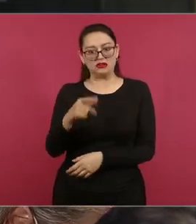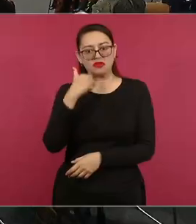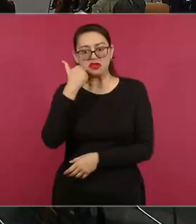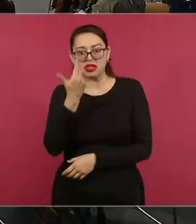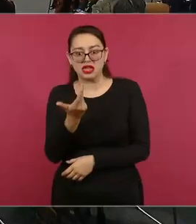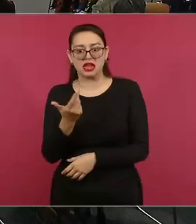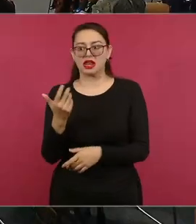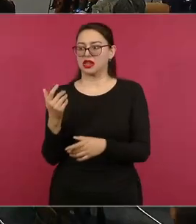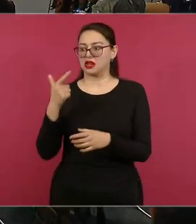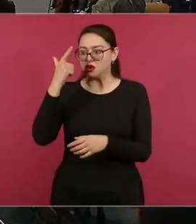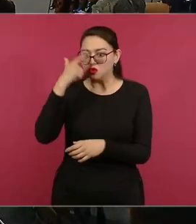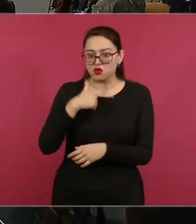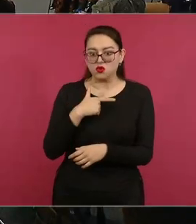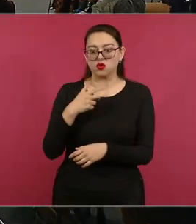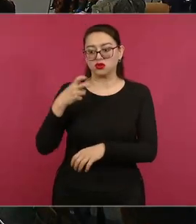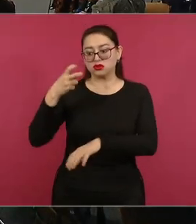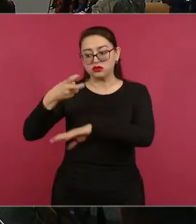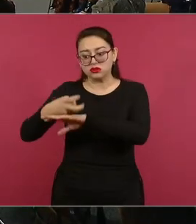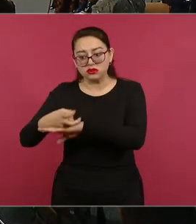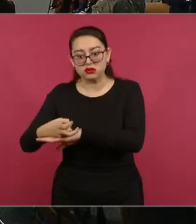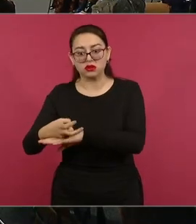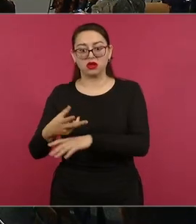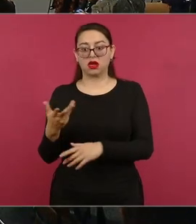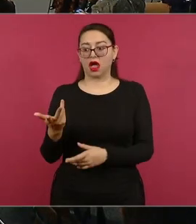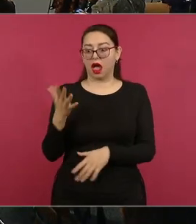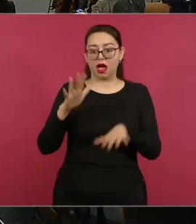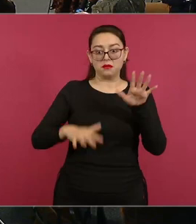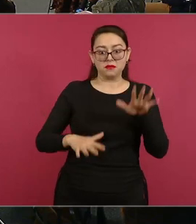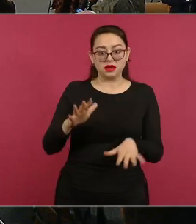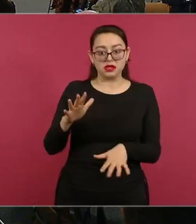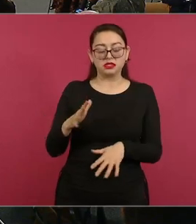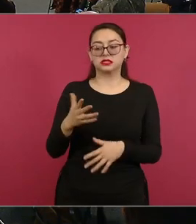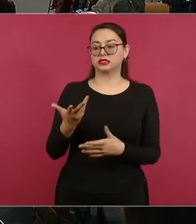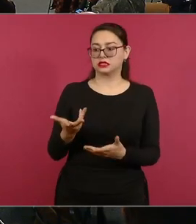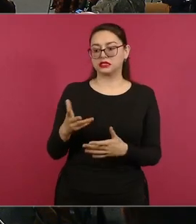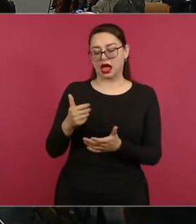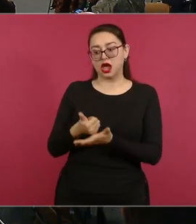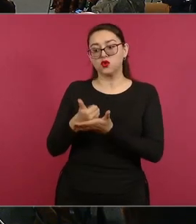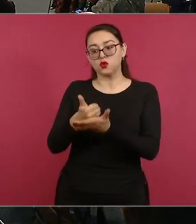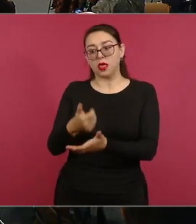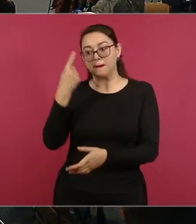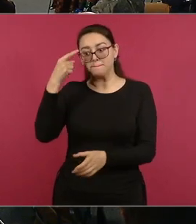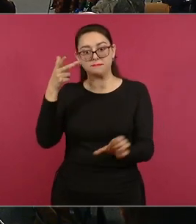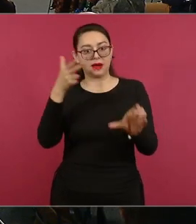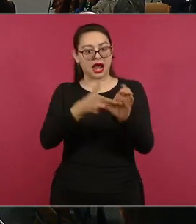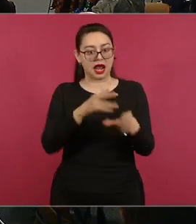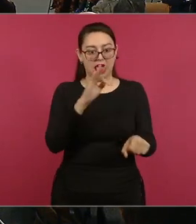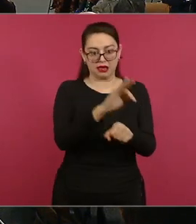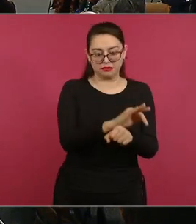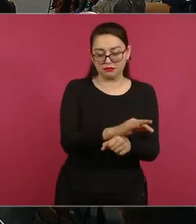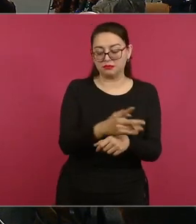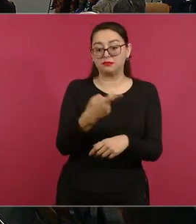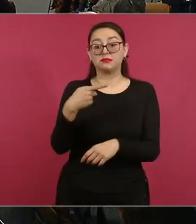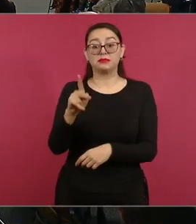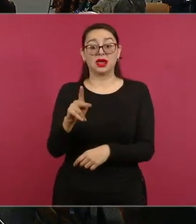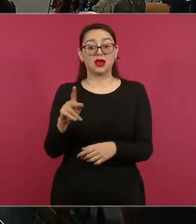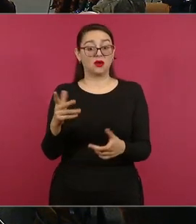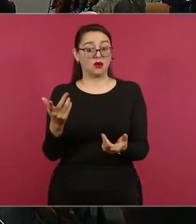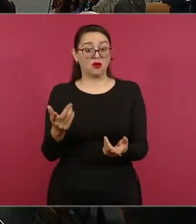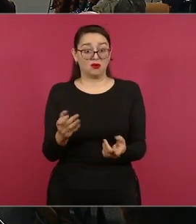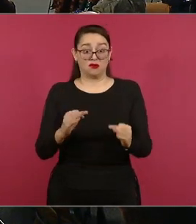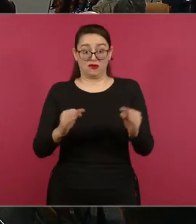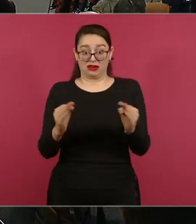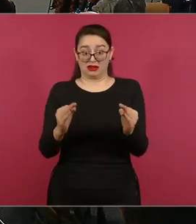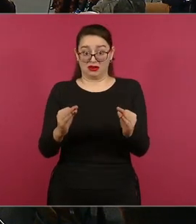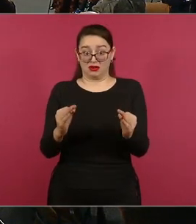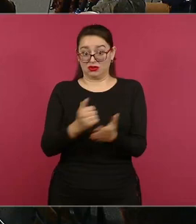parque. Si son vistos, se reportan al 911 para que pernocten en un albergue. En invierno la temperatura llega a bajar en